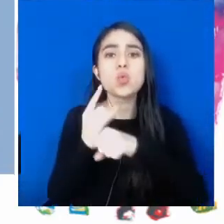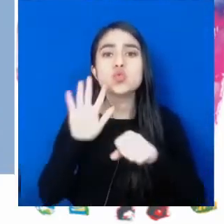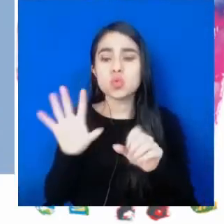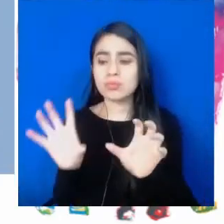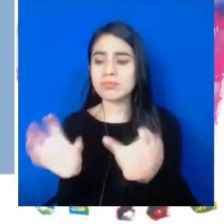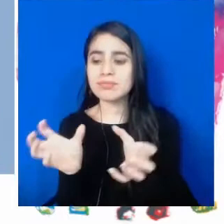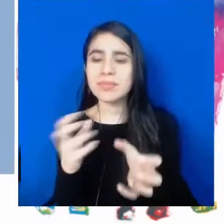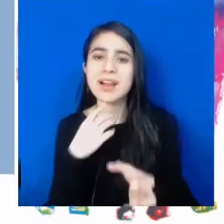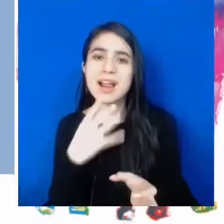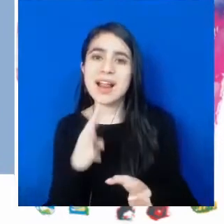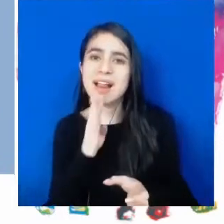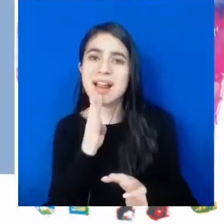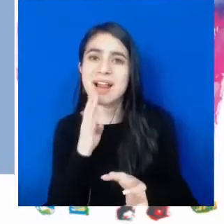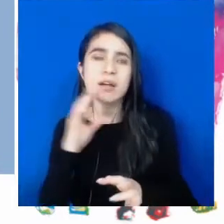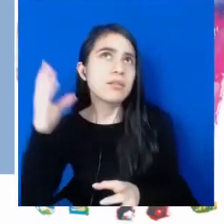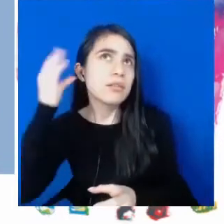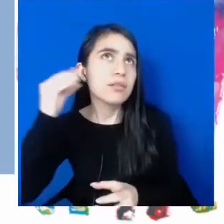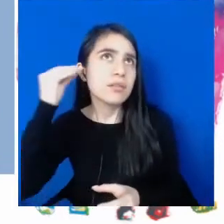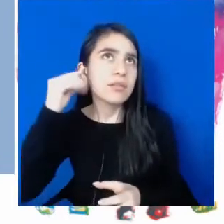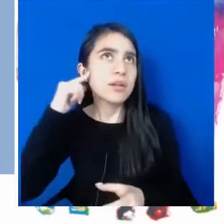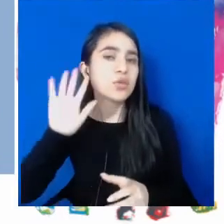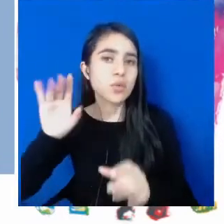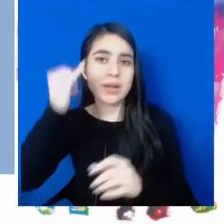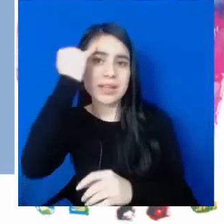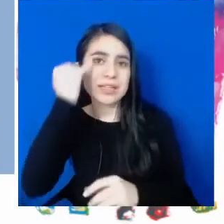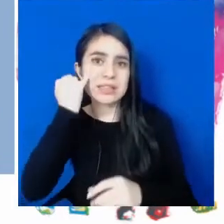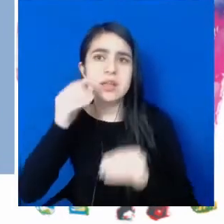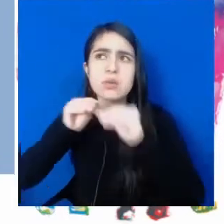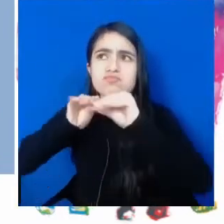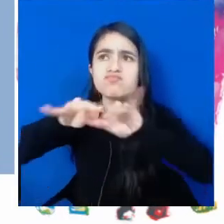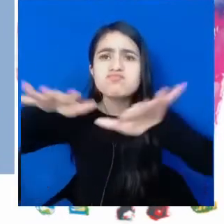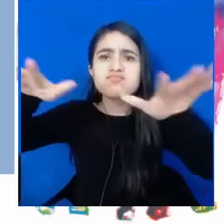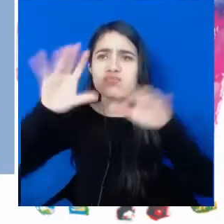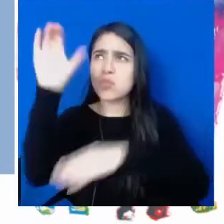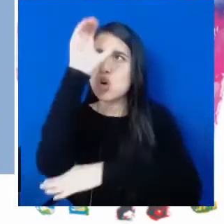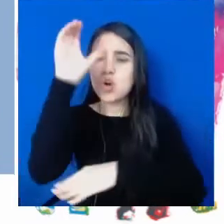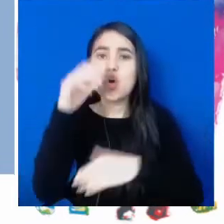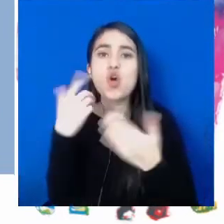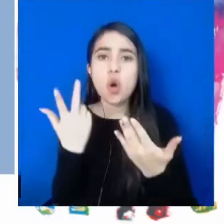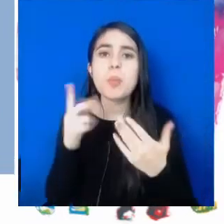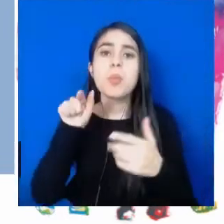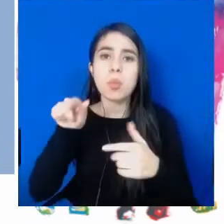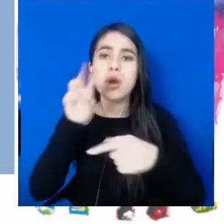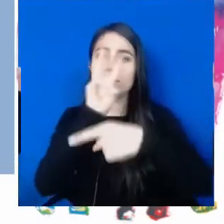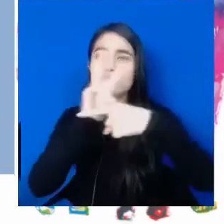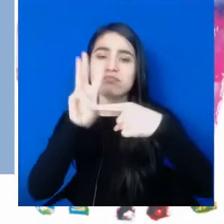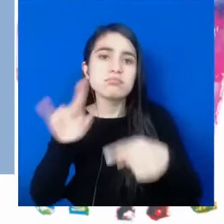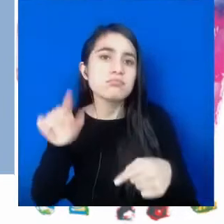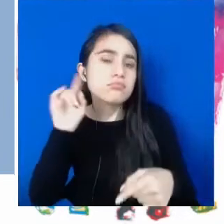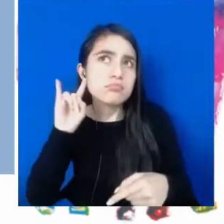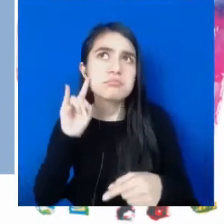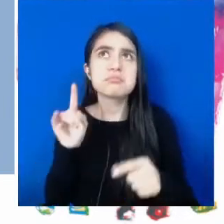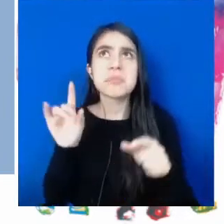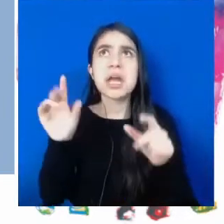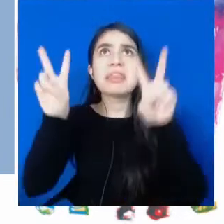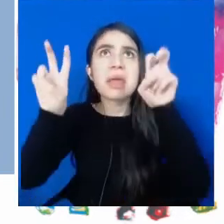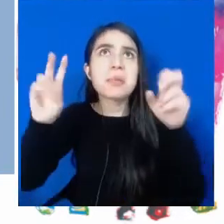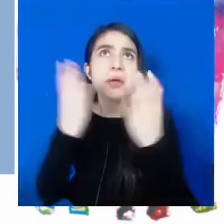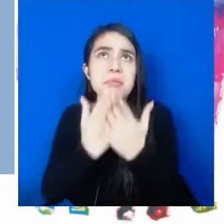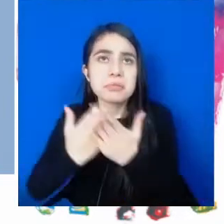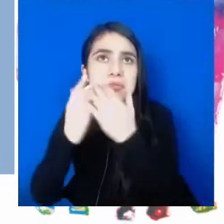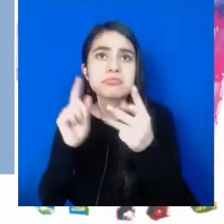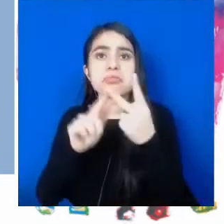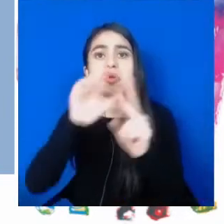usamos la emisora INSI para llegar a todos los niños del país a través del streaming, con contenidos educativos,